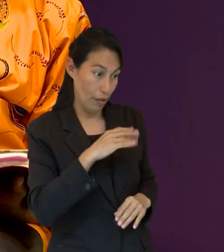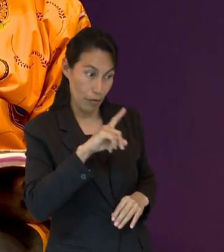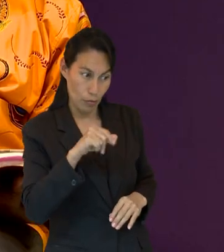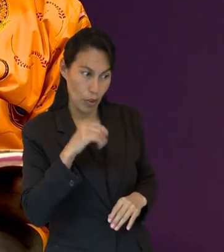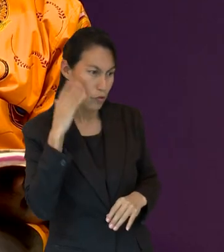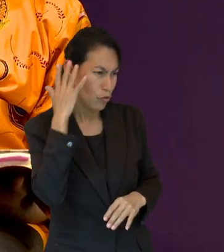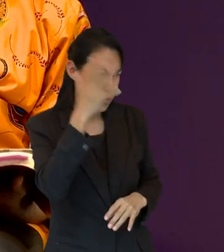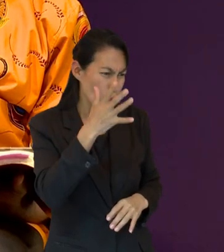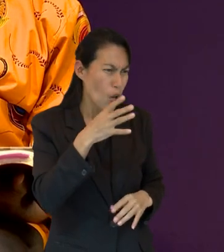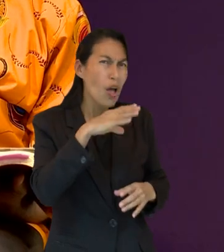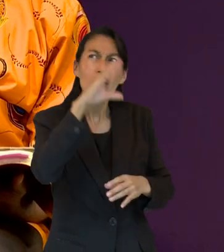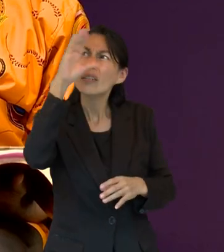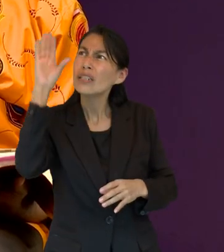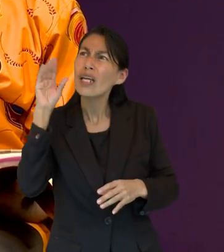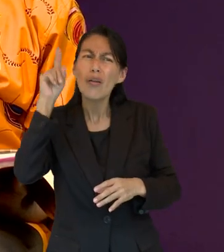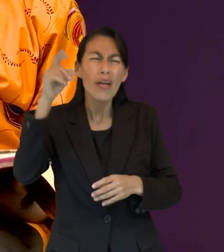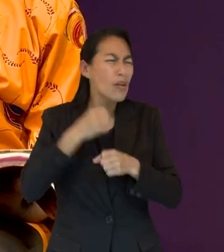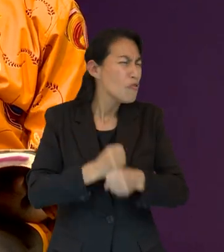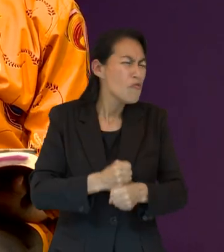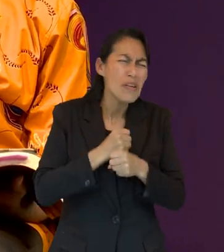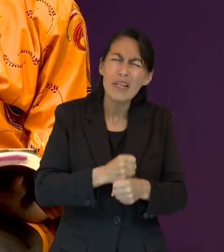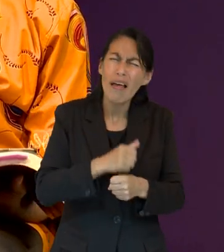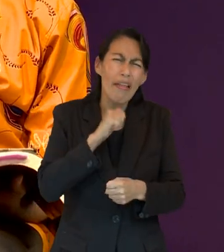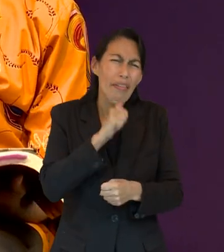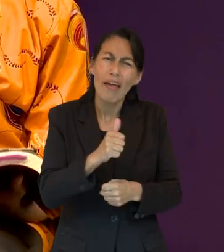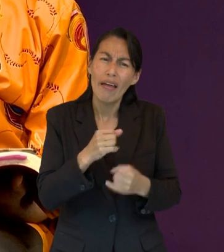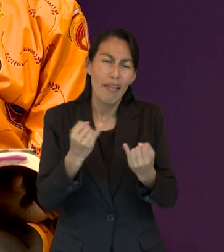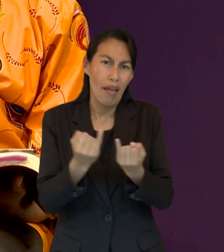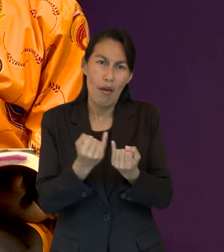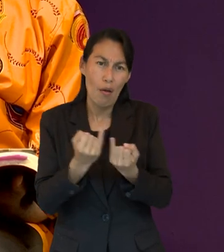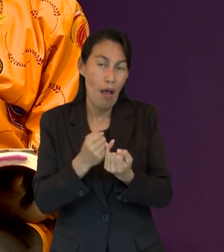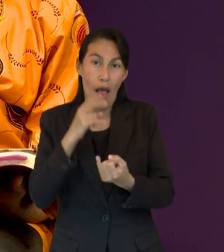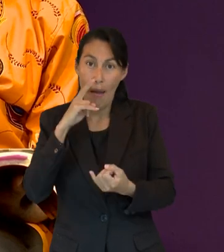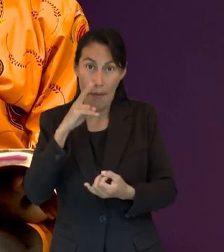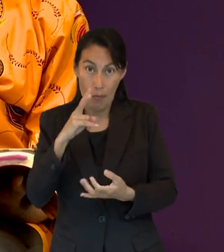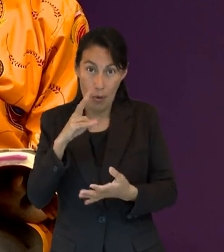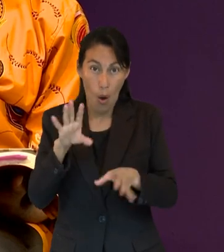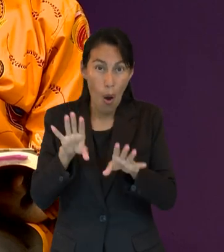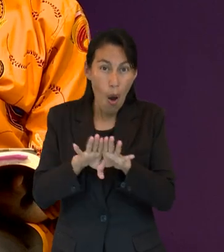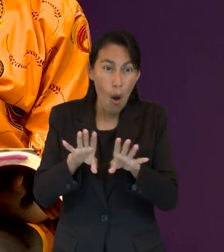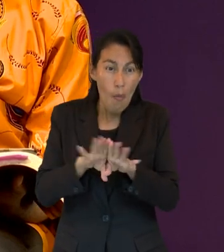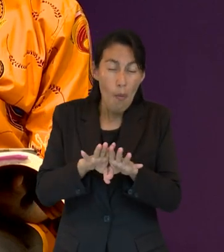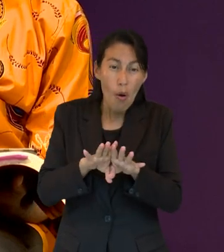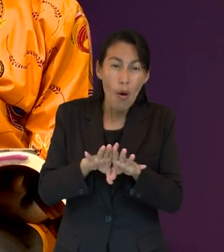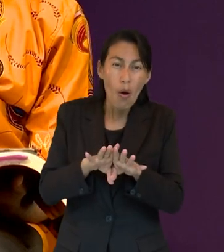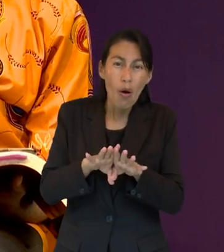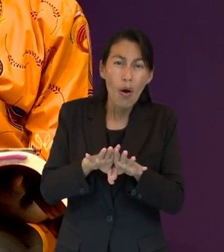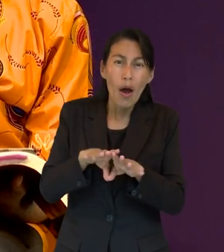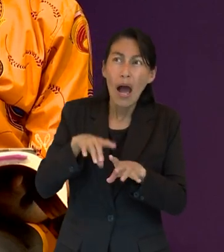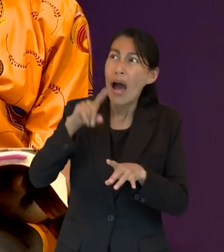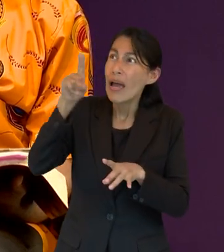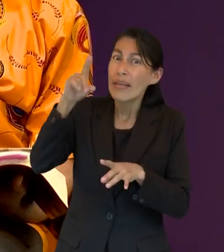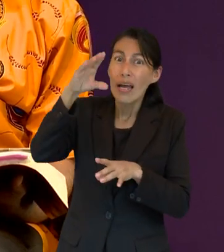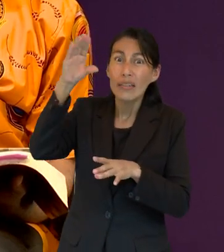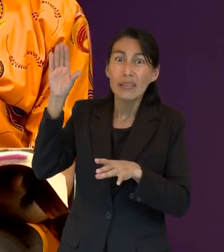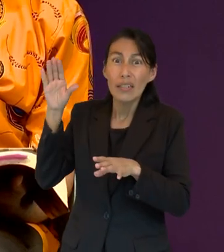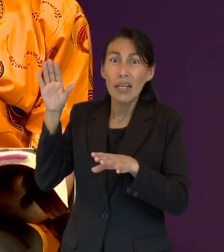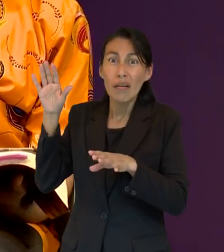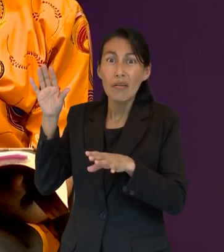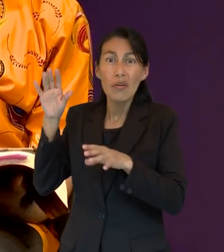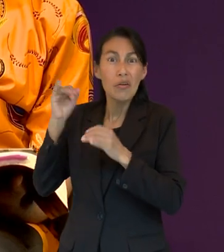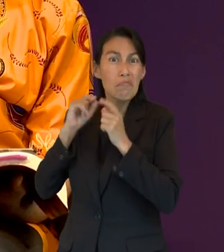Es conmovedor porque ya no vamos a sufrir, ¿no? Así como vimos que el reino es